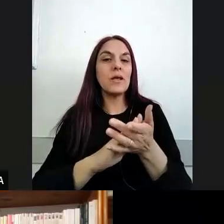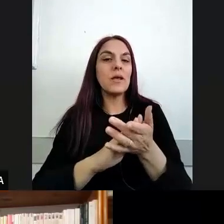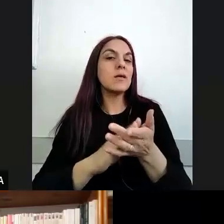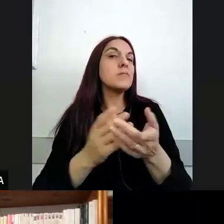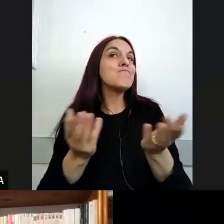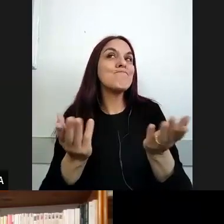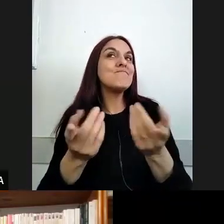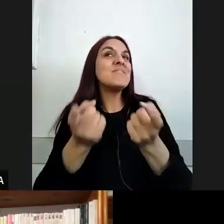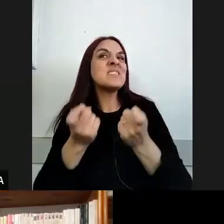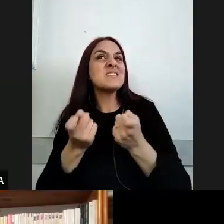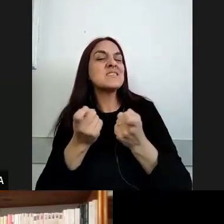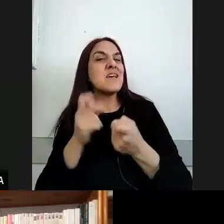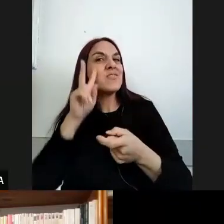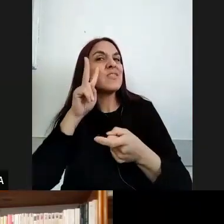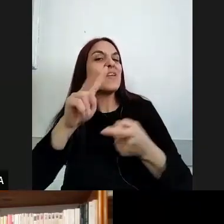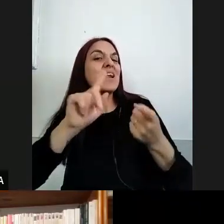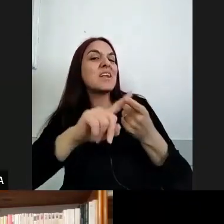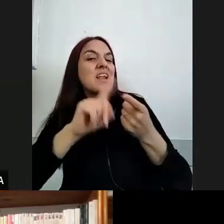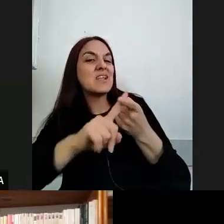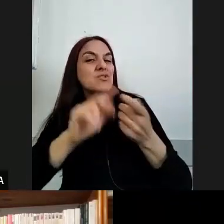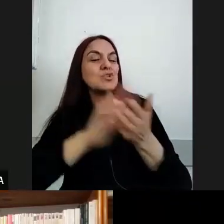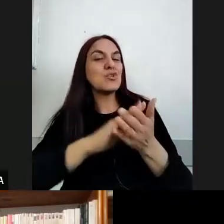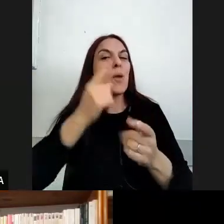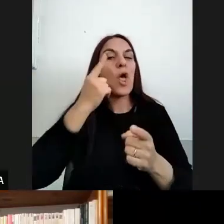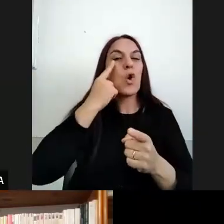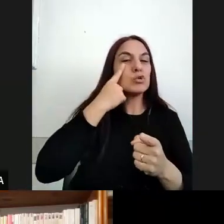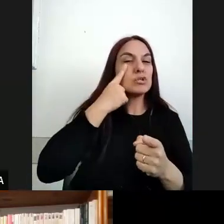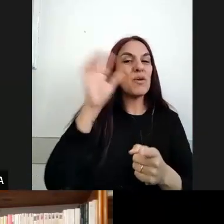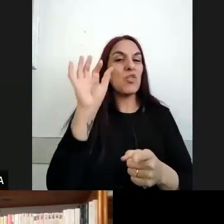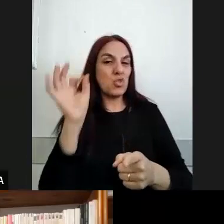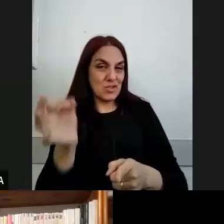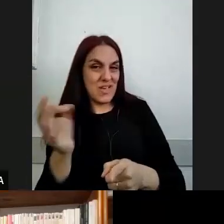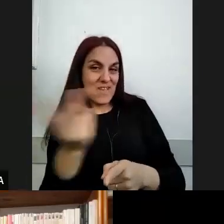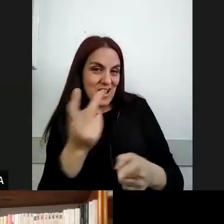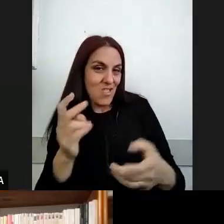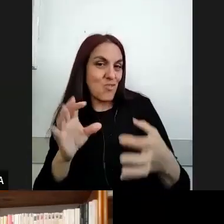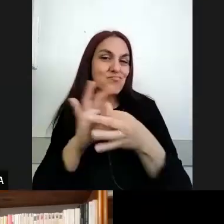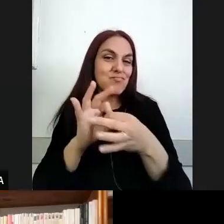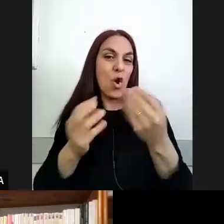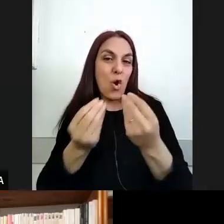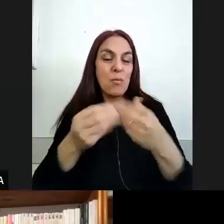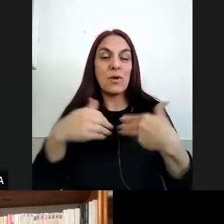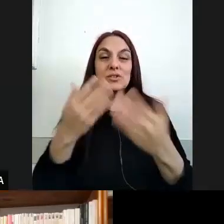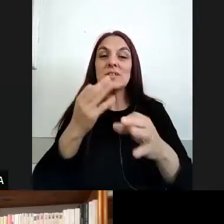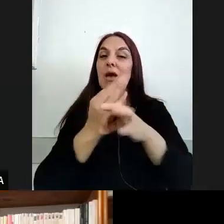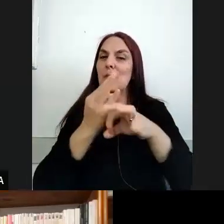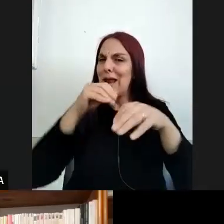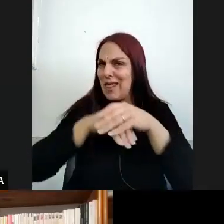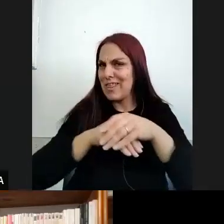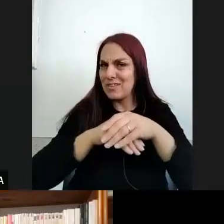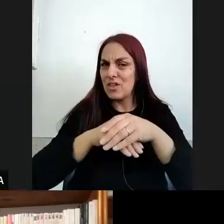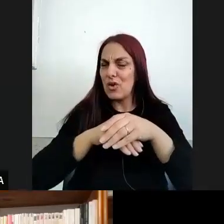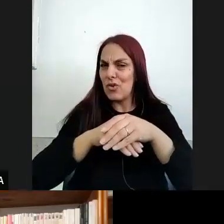las relaciones entre los conocimientos y los saberes ¿no? y pensar que la escuela no debería ser el lugar ¿no? a las que